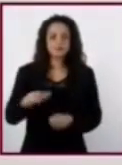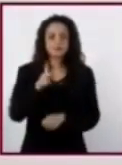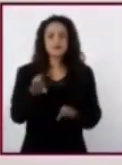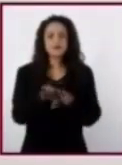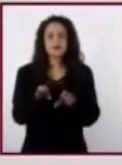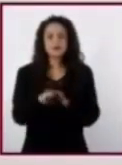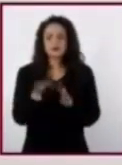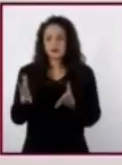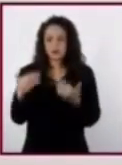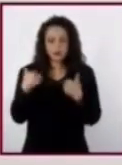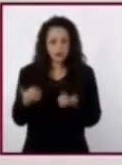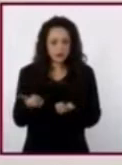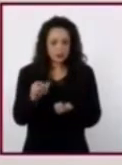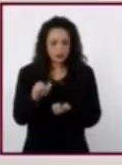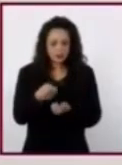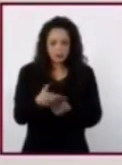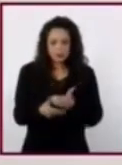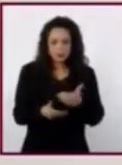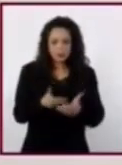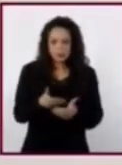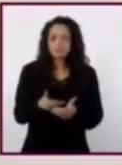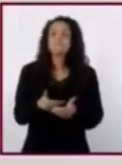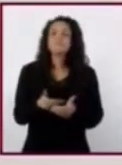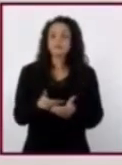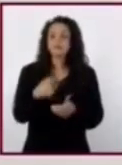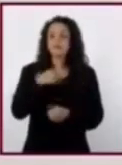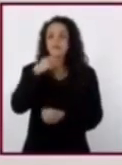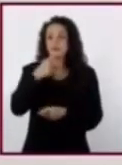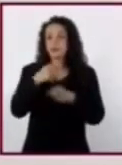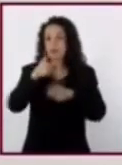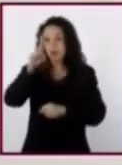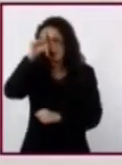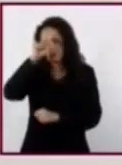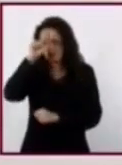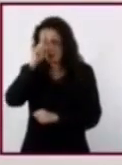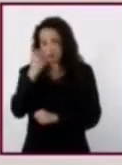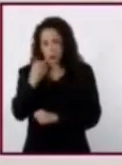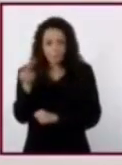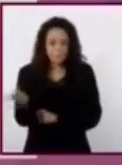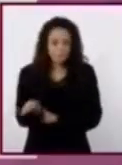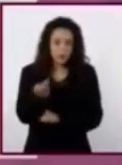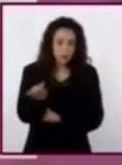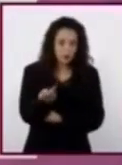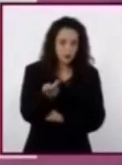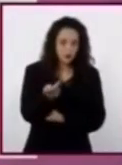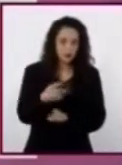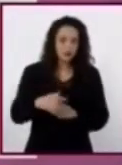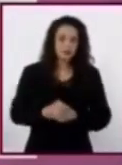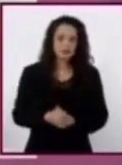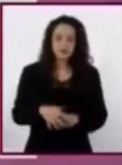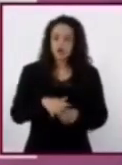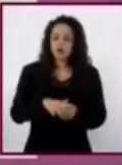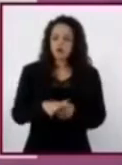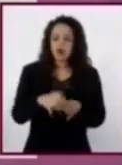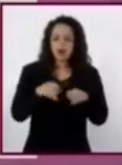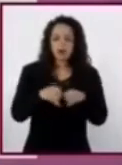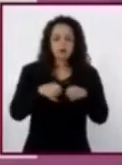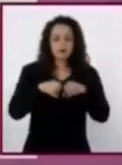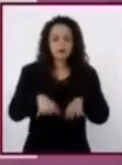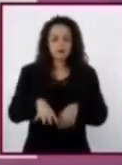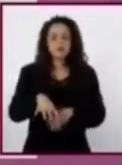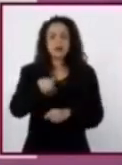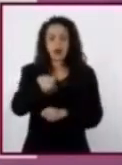largo de la sesión, les sugiero considerar las siguientes preguntas. ¿Qué información se puede